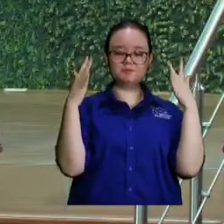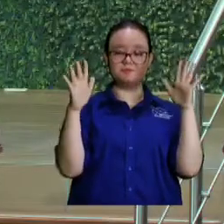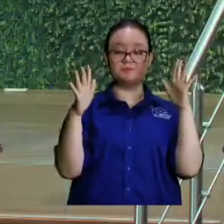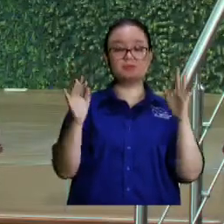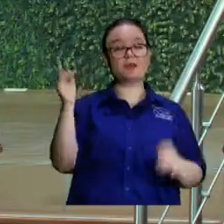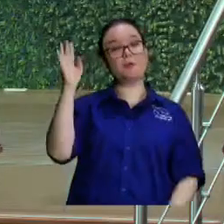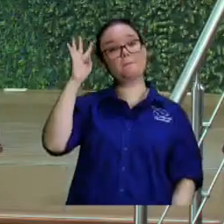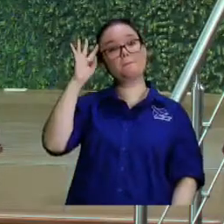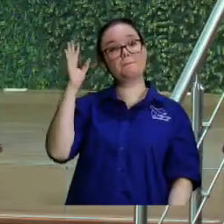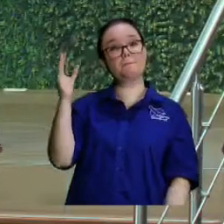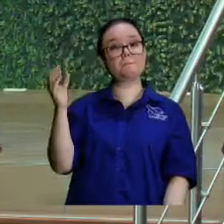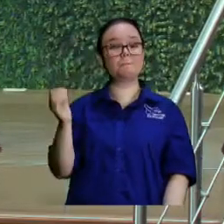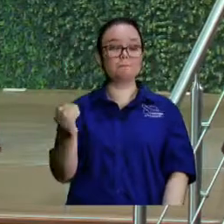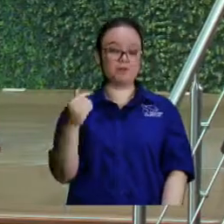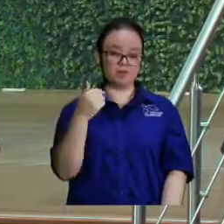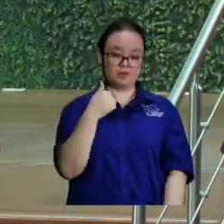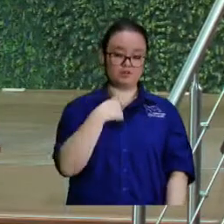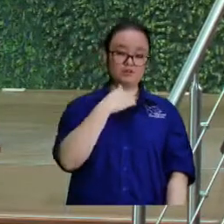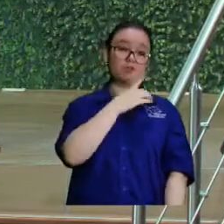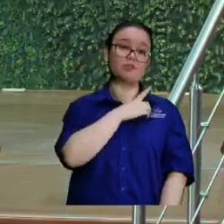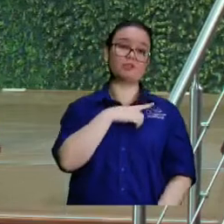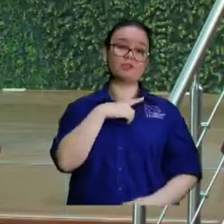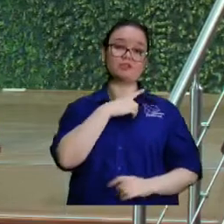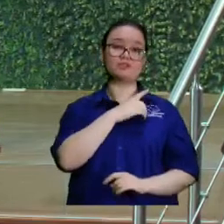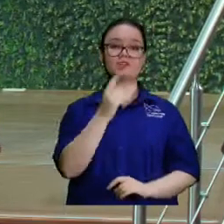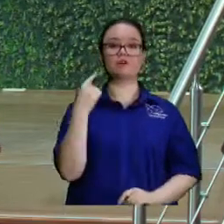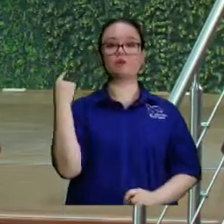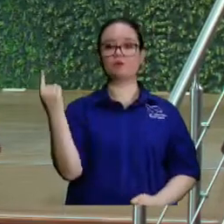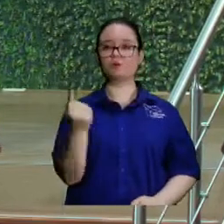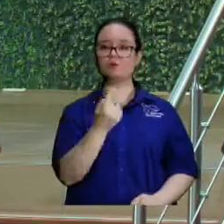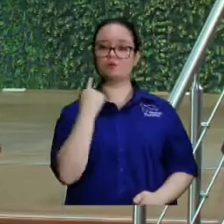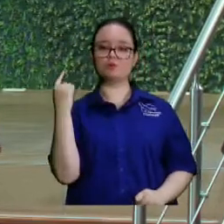porque yo deseo con todo mi corazón